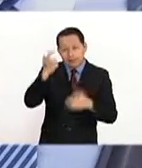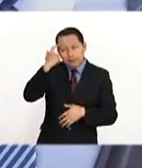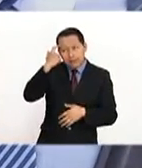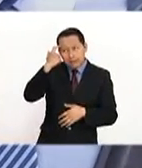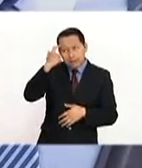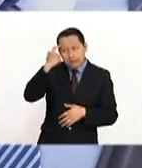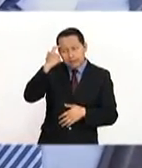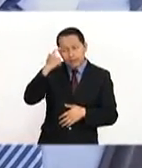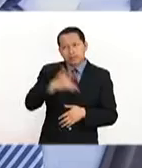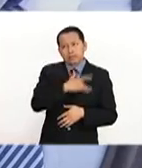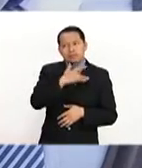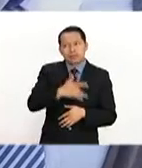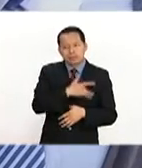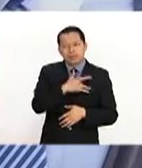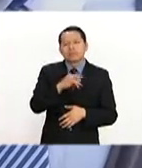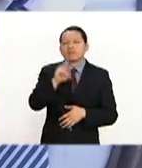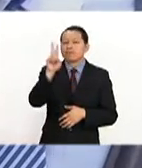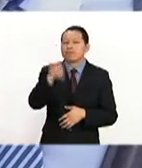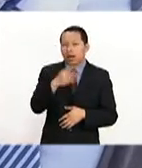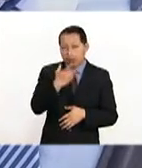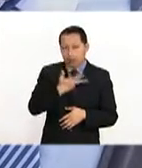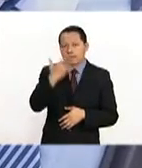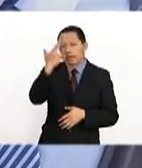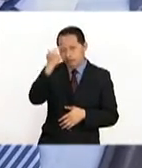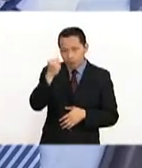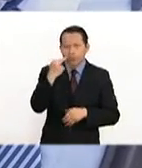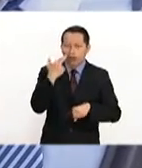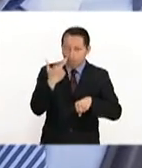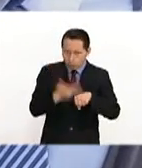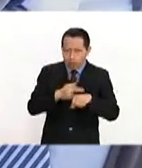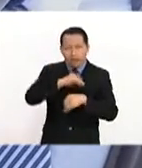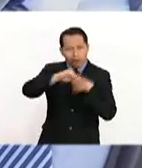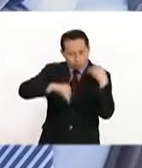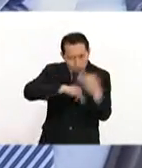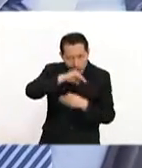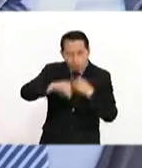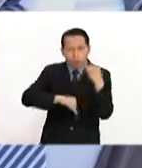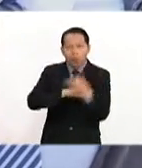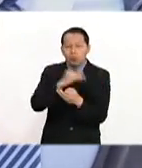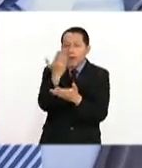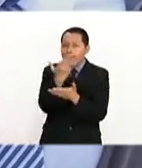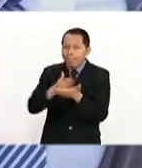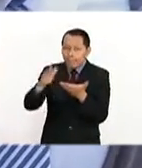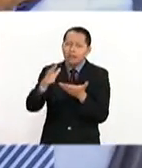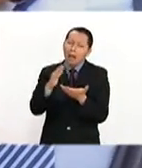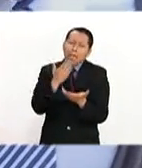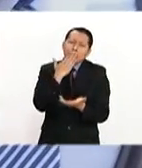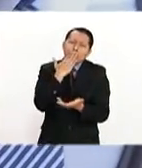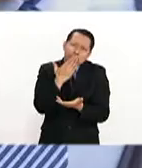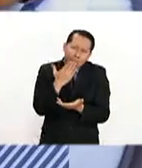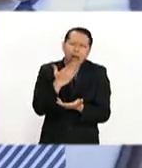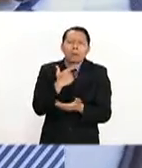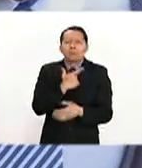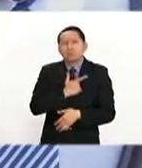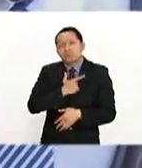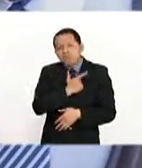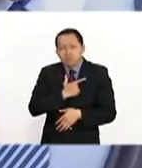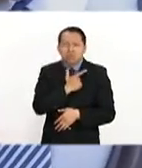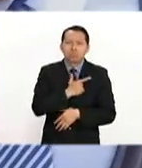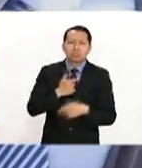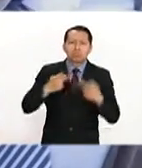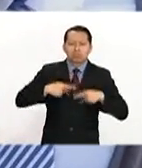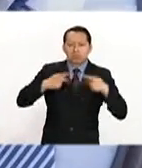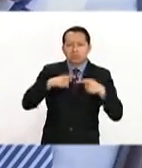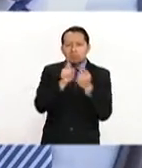crear conciencia, acerca de la responsabilidad que tenemos todos. Y a partir, pues está muy divertido, está muy padre, conoce otra gente